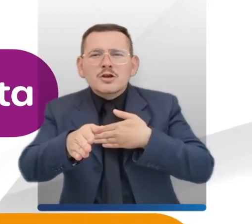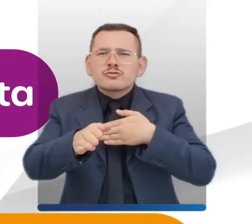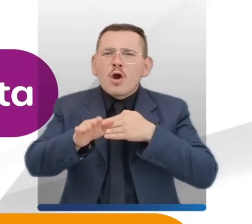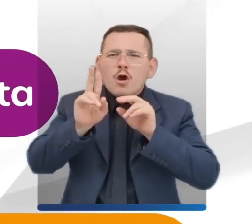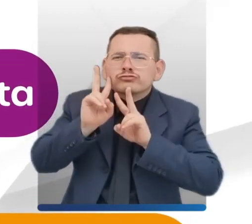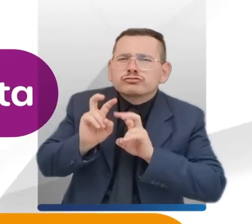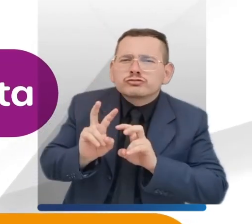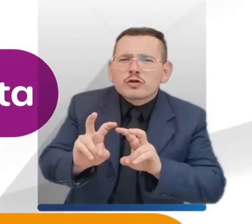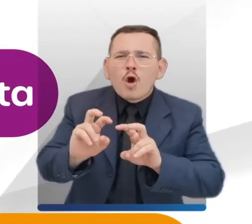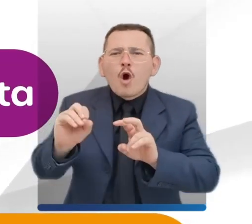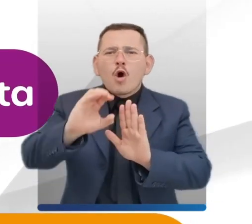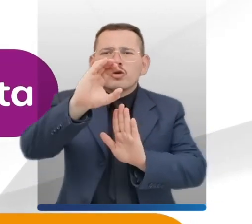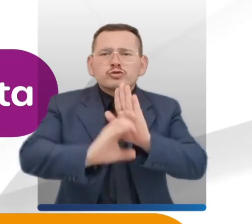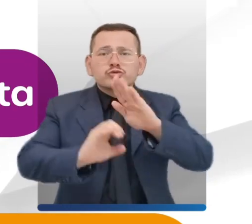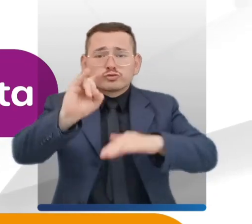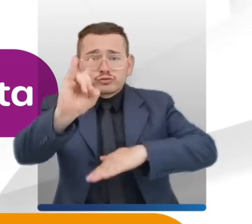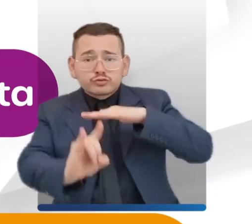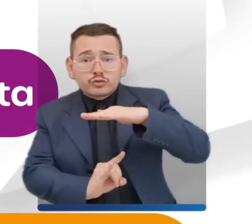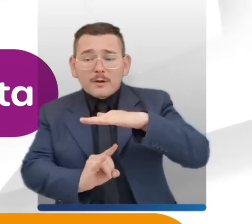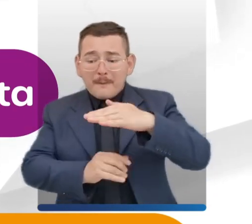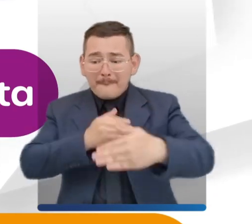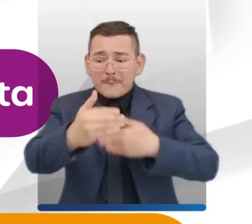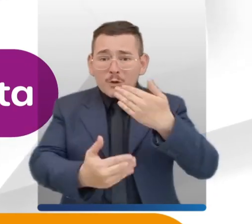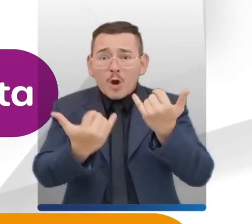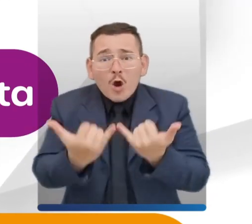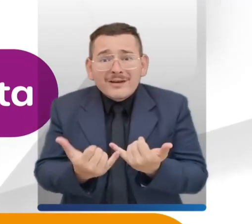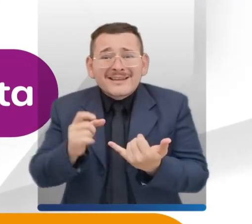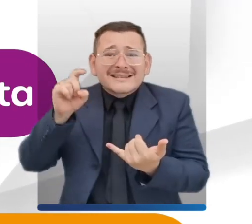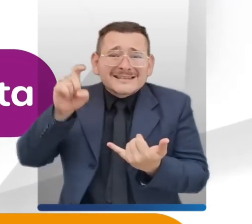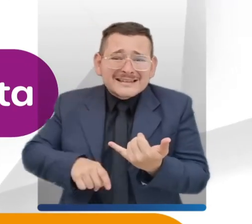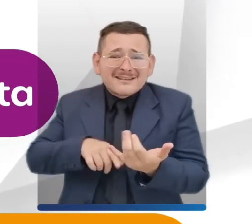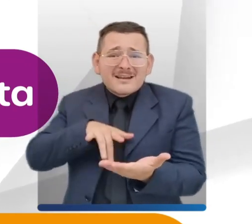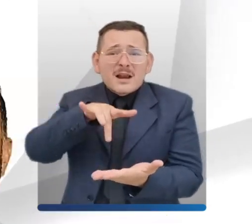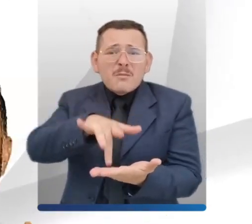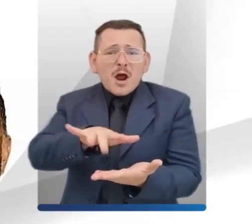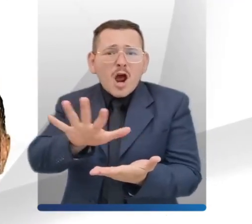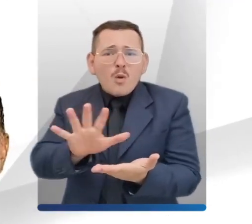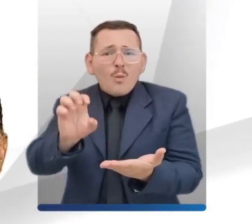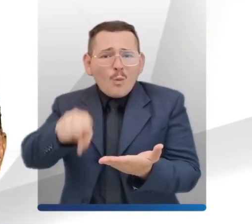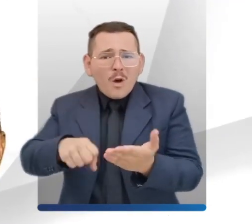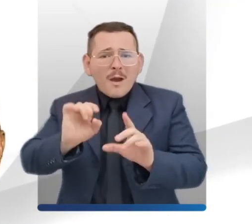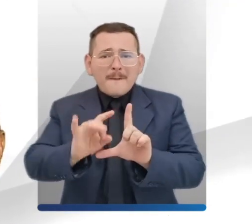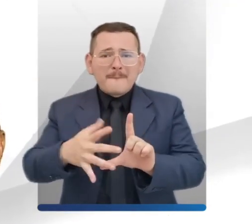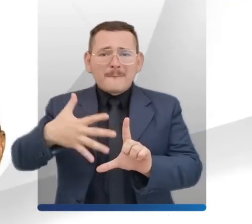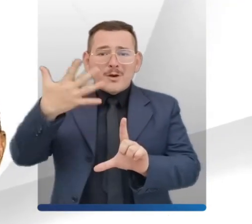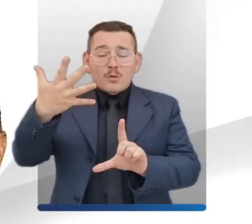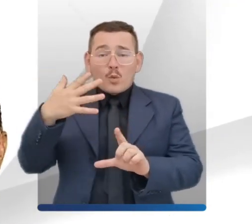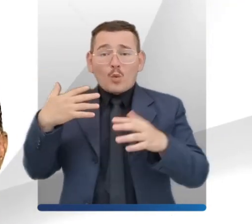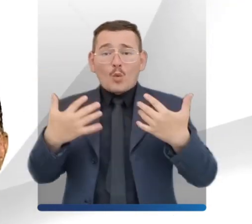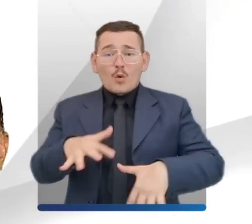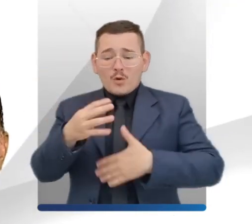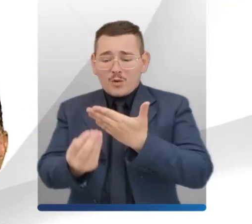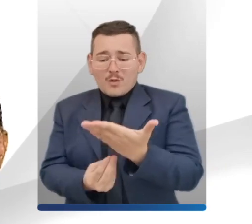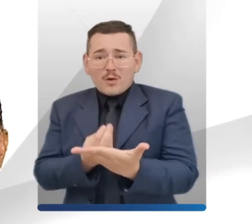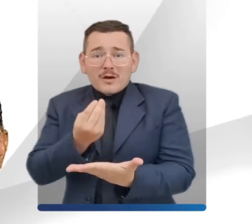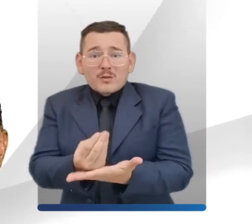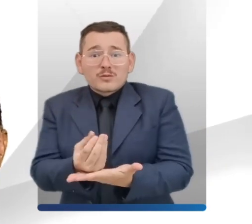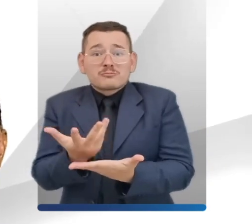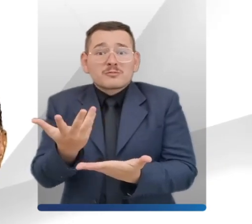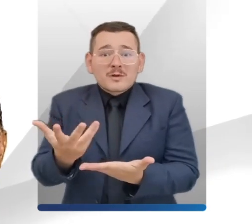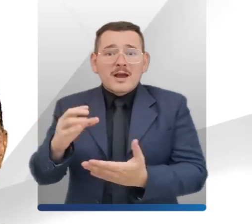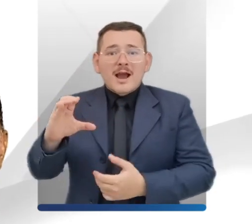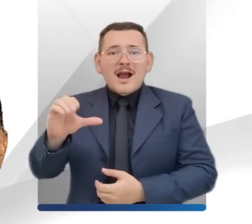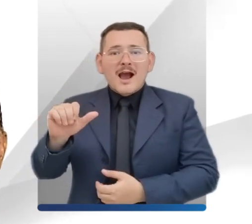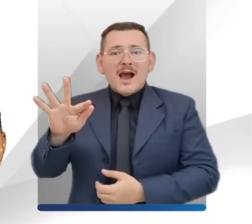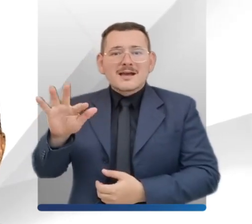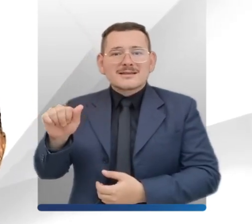certificados de todos aquellos trámites que hoy se realizan de manera presencial. Como resultado de este trabajo, hoy ponemos al servicio